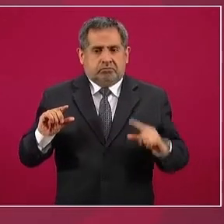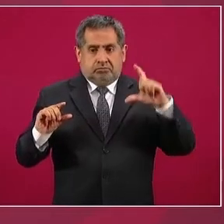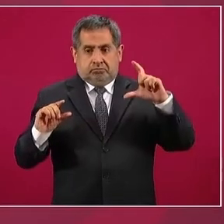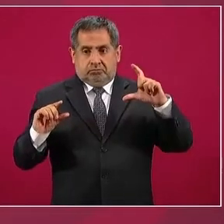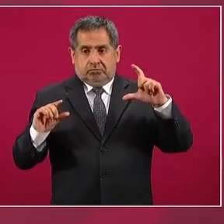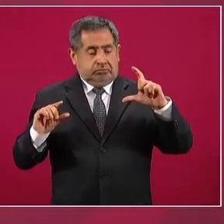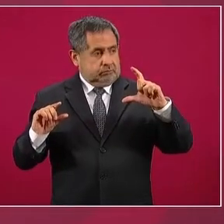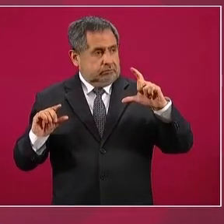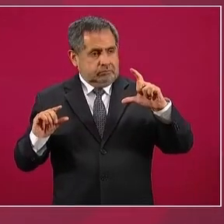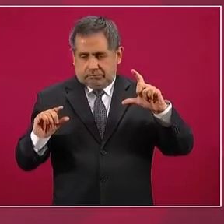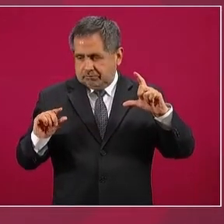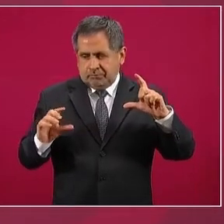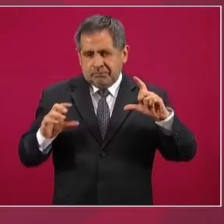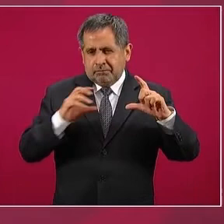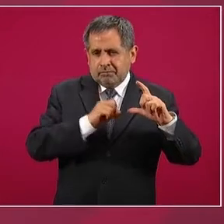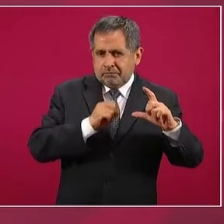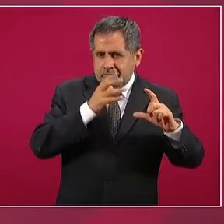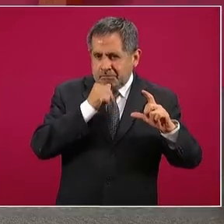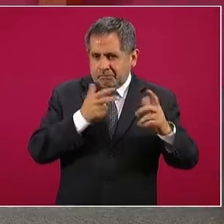la inflación.